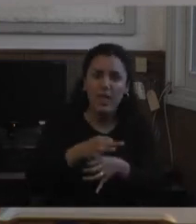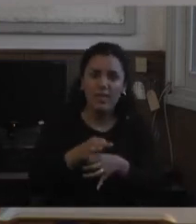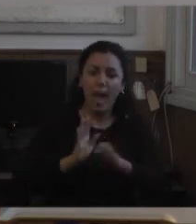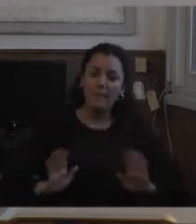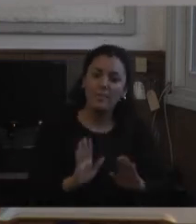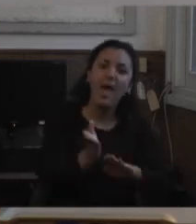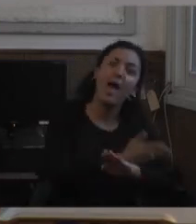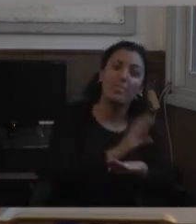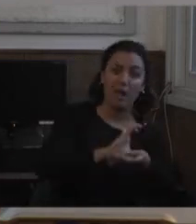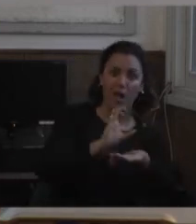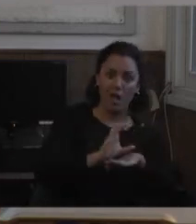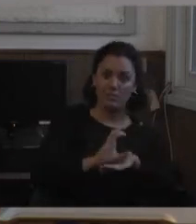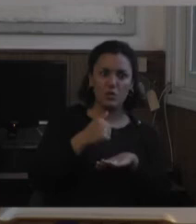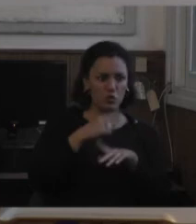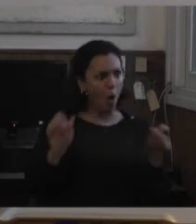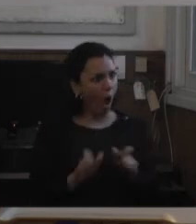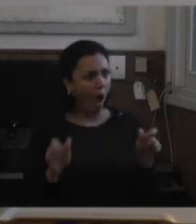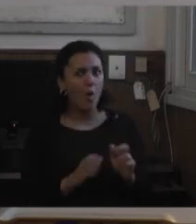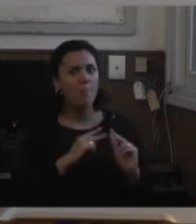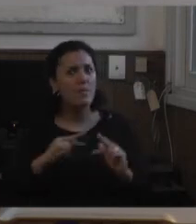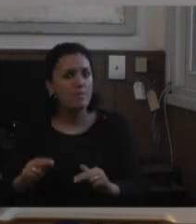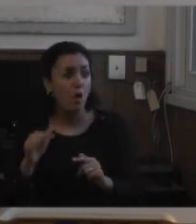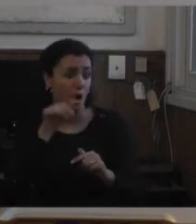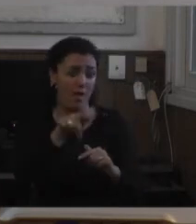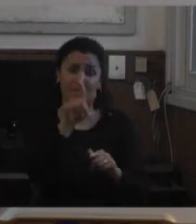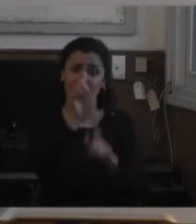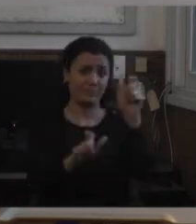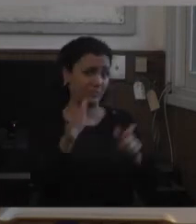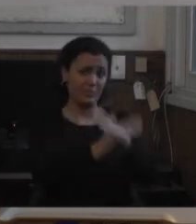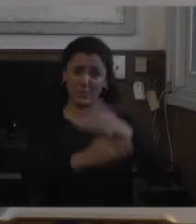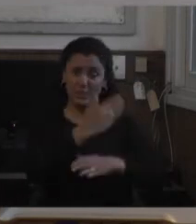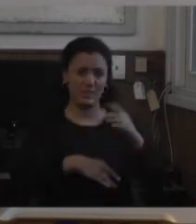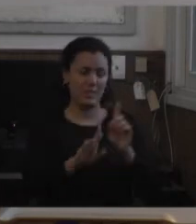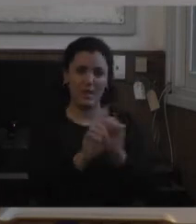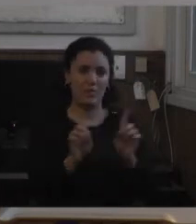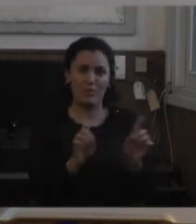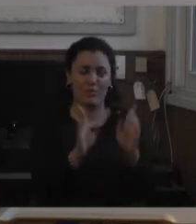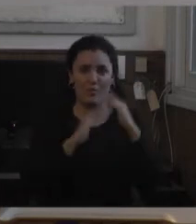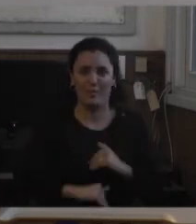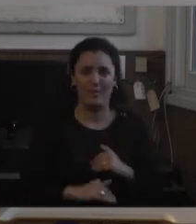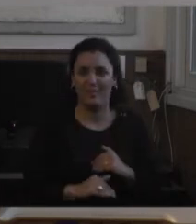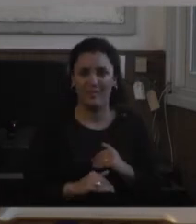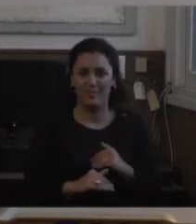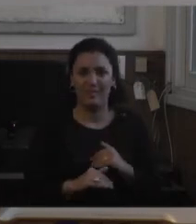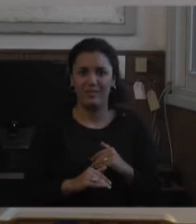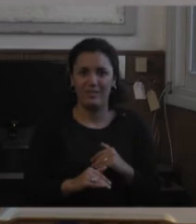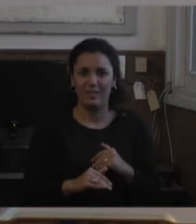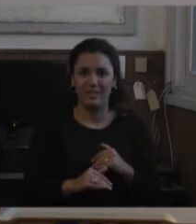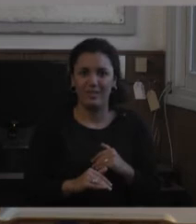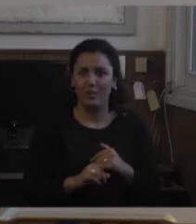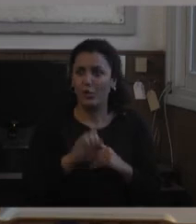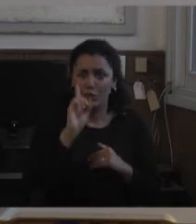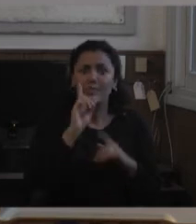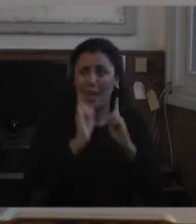que planificamos hacemos parecería que en la discapacidad no pasa porque vos tenés que tener una alerta permanente esto pasa en cualquier grupo